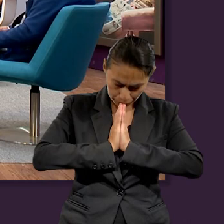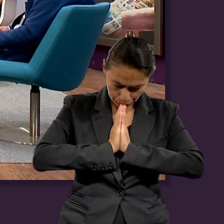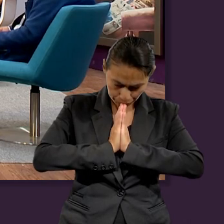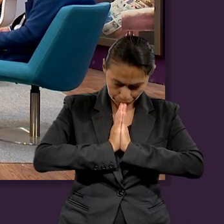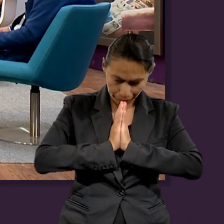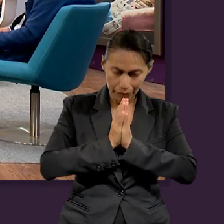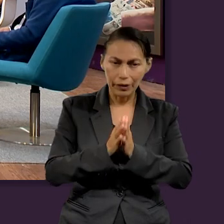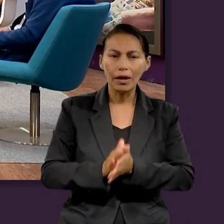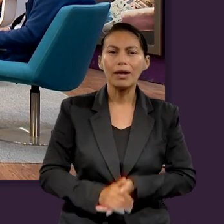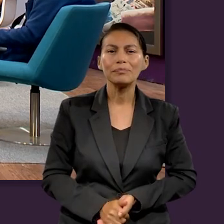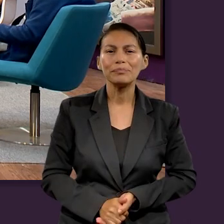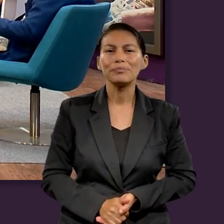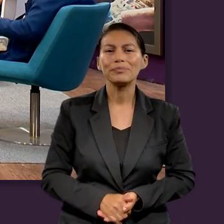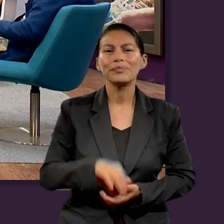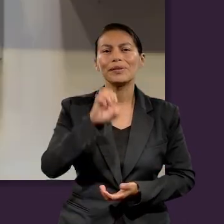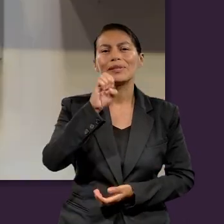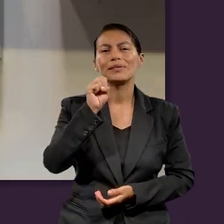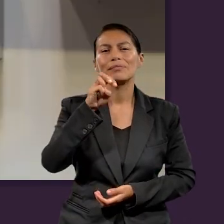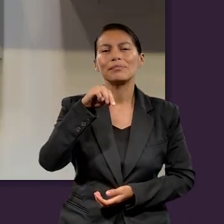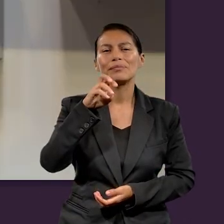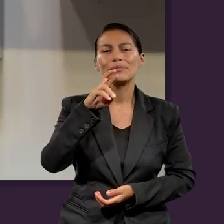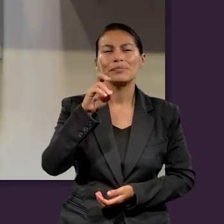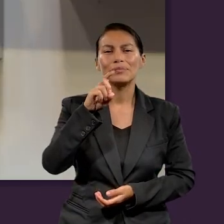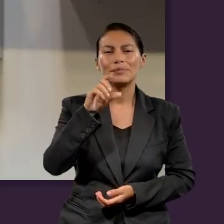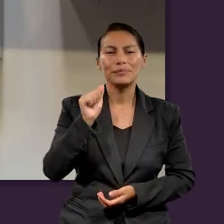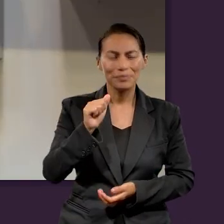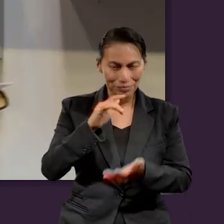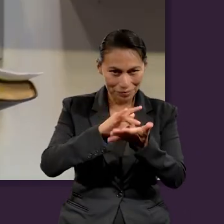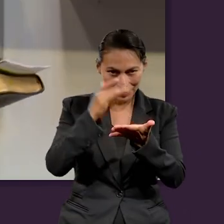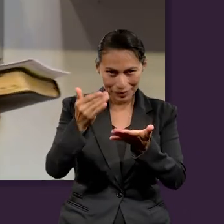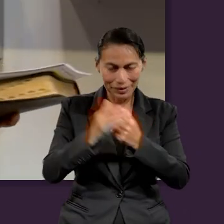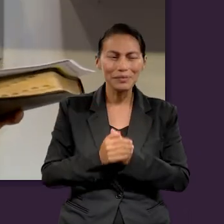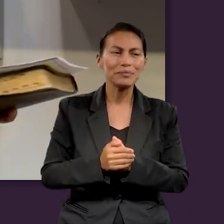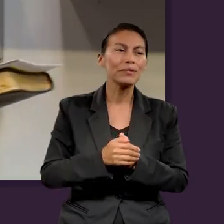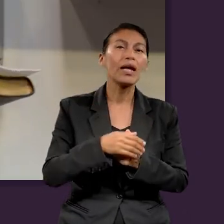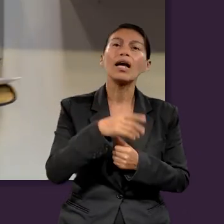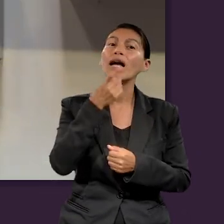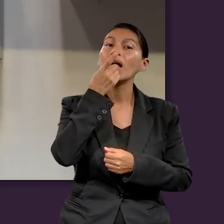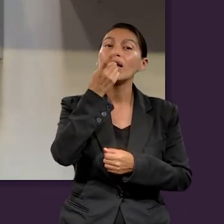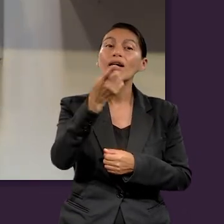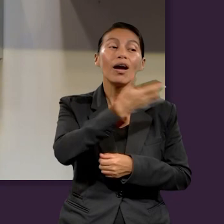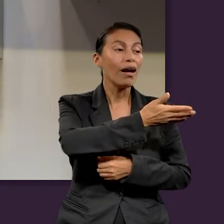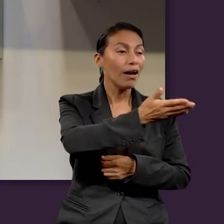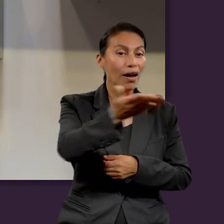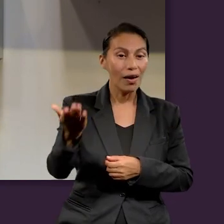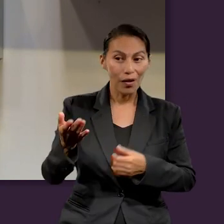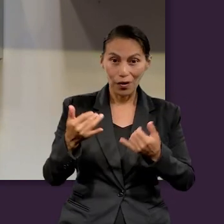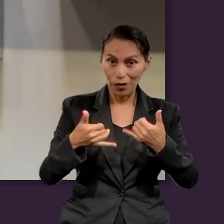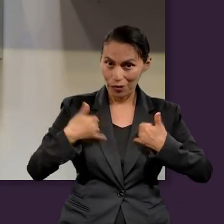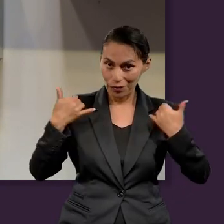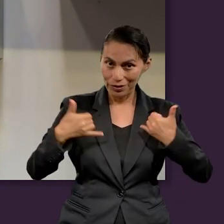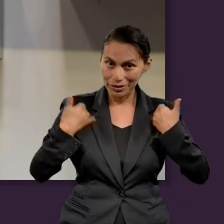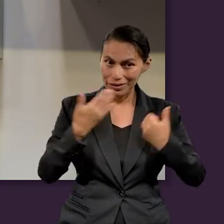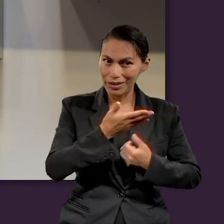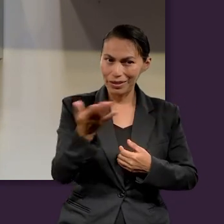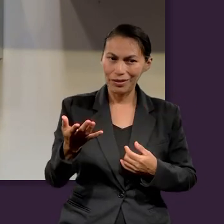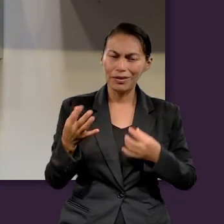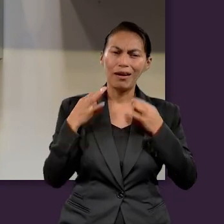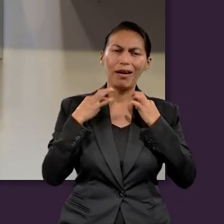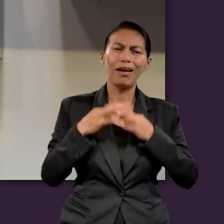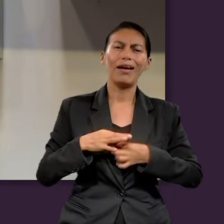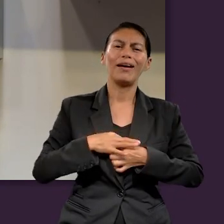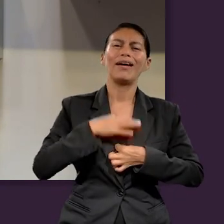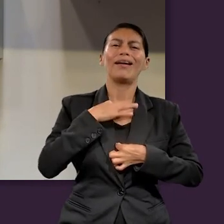gracias, Esmeralda. Y bueno, queridos amigos, quiero decirles que los jóvenes que ustedes ven aquí en esta hora, ellos traen